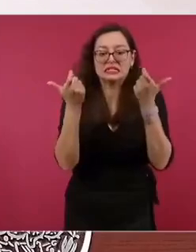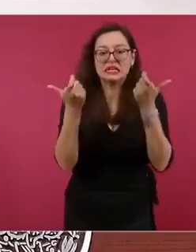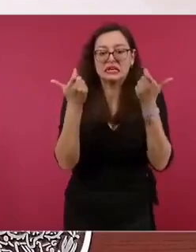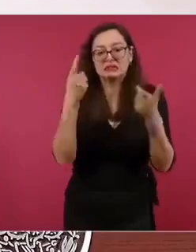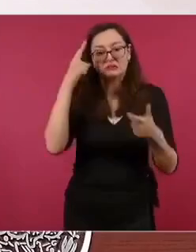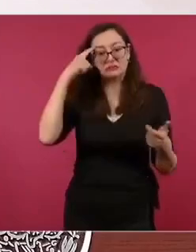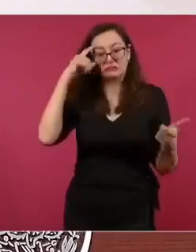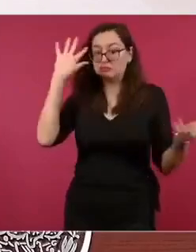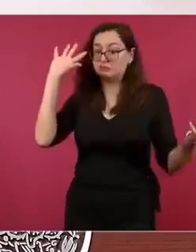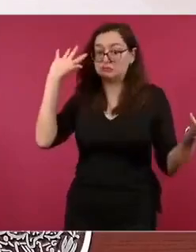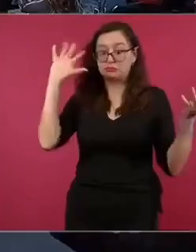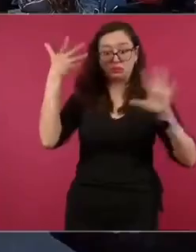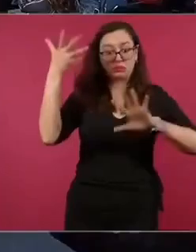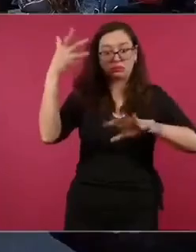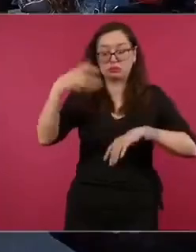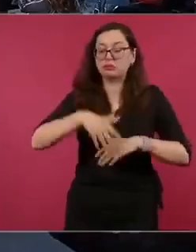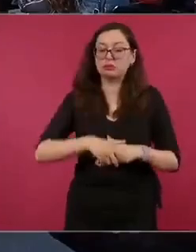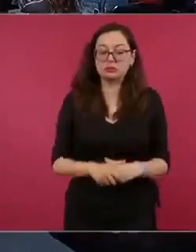vuelve locos el dinero.